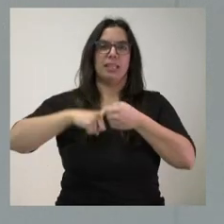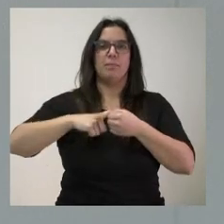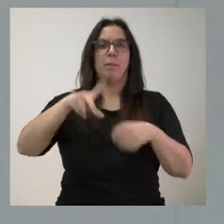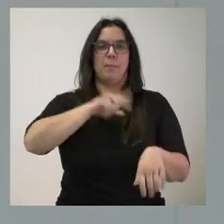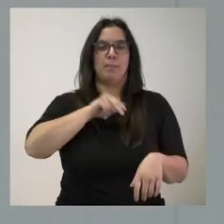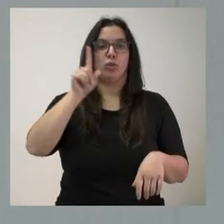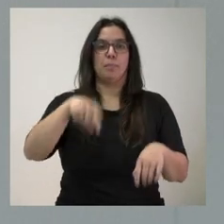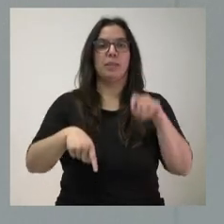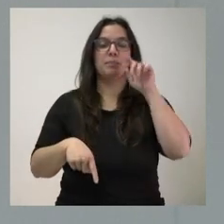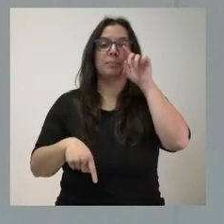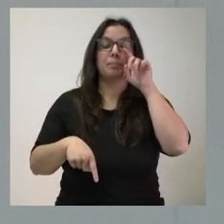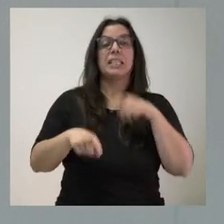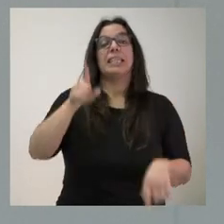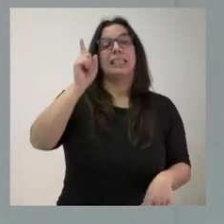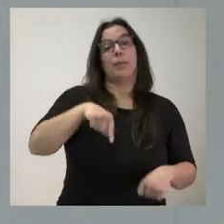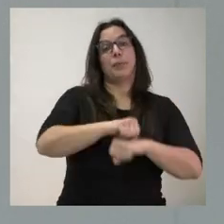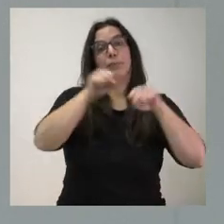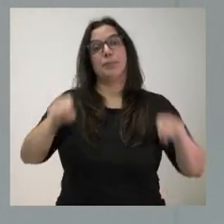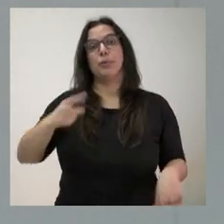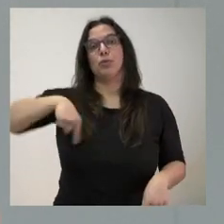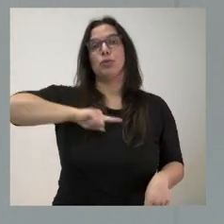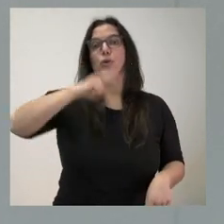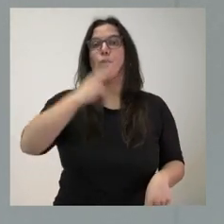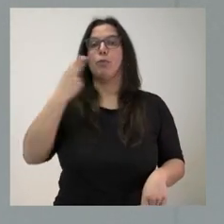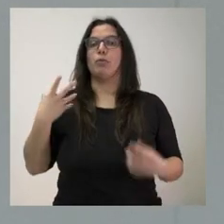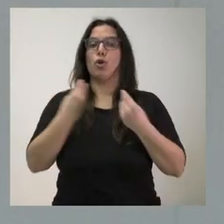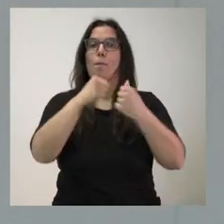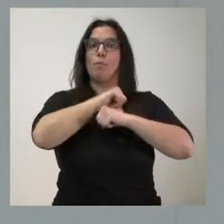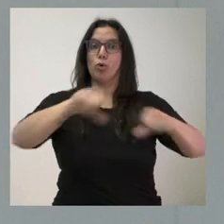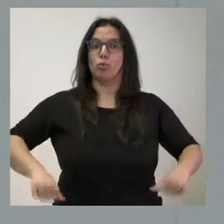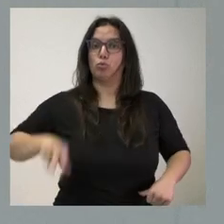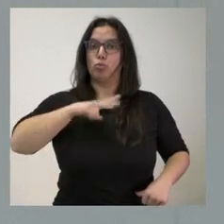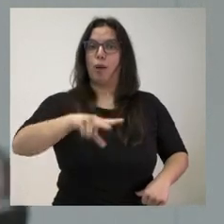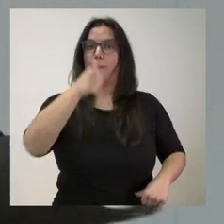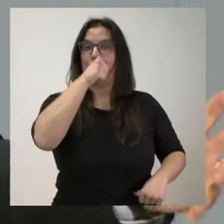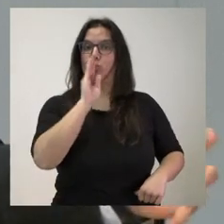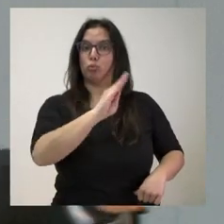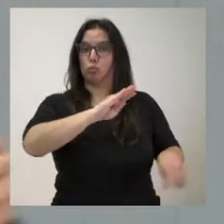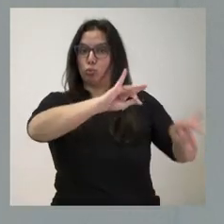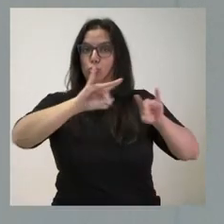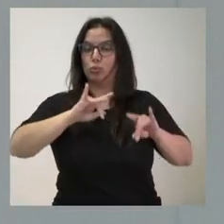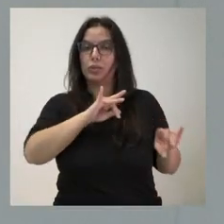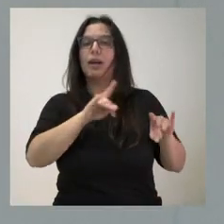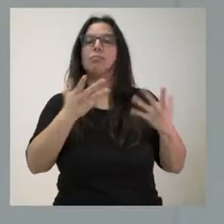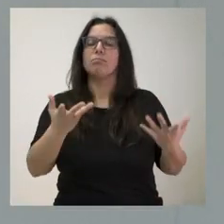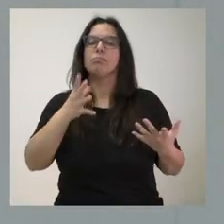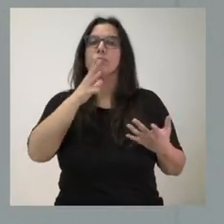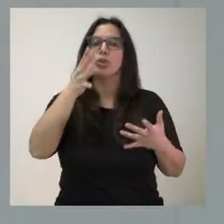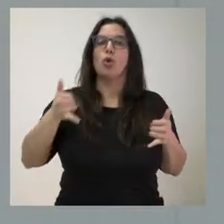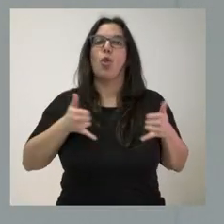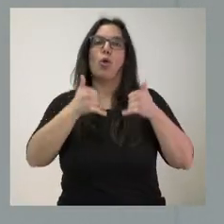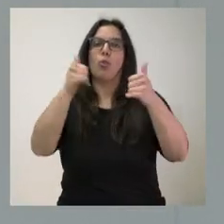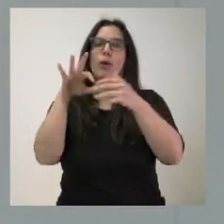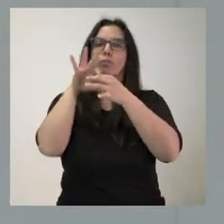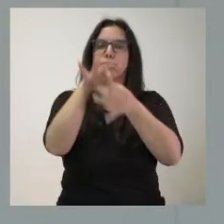otra parte, reforzamos nuestro compromiso con Portugal y la presencia de los vinos portugueses en esta orientación de dotar al duero en su